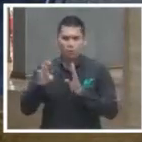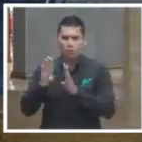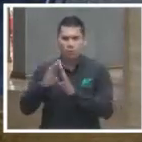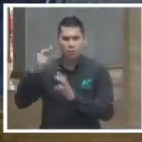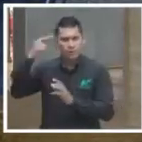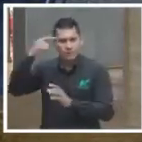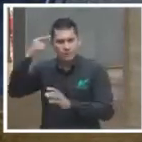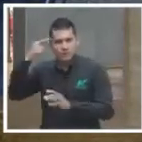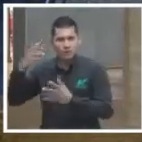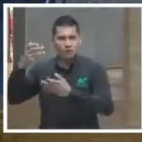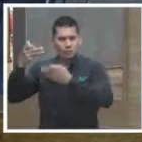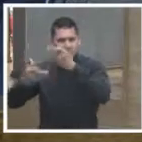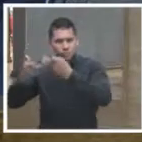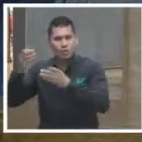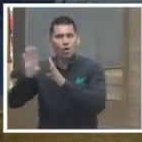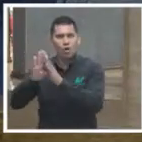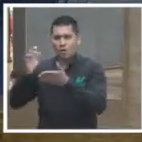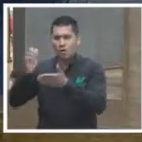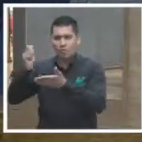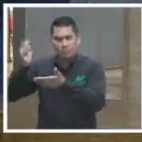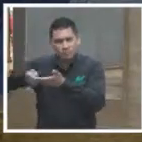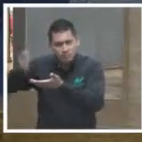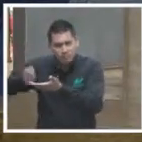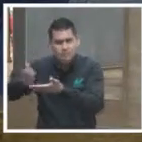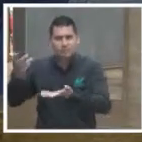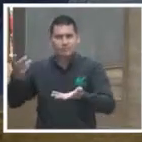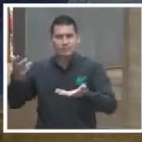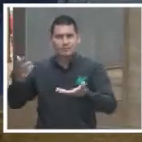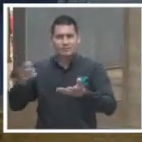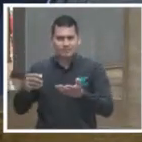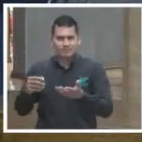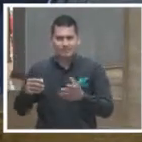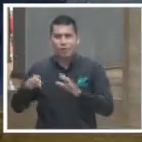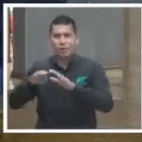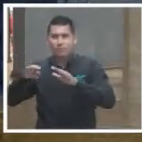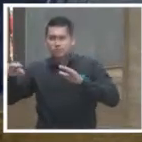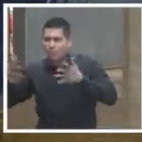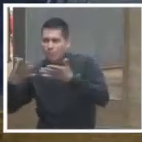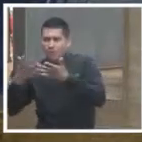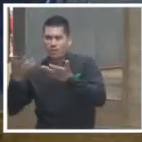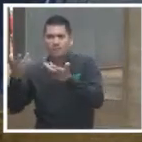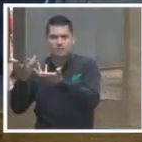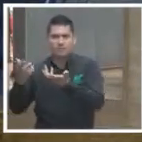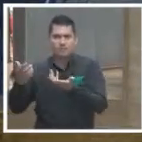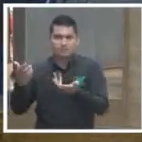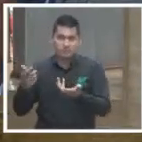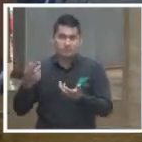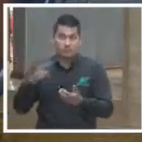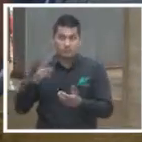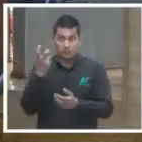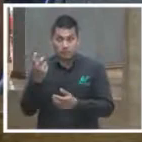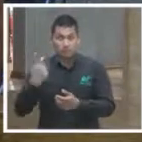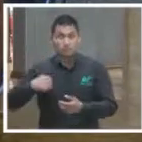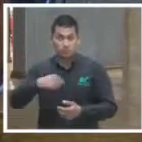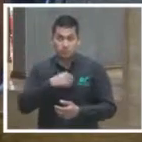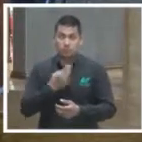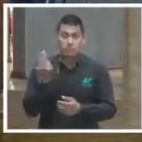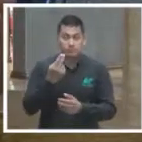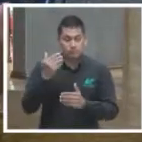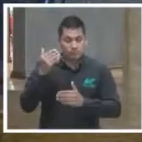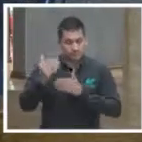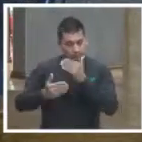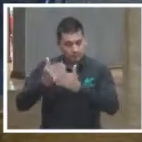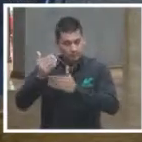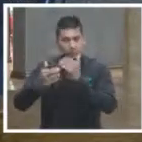estamos hablando de sentencias que ya causaron Estado y en ese sentido, ahí es donde se puede enriquecer